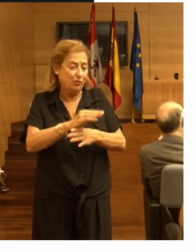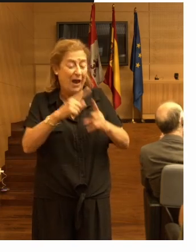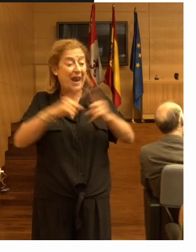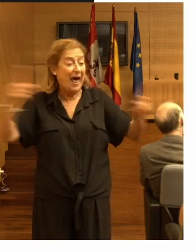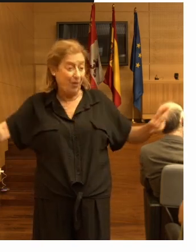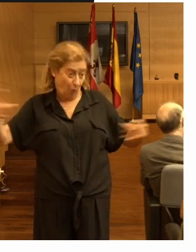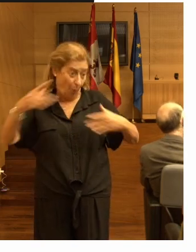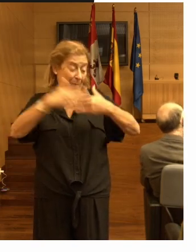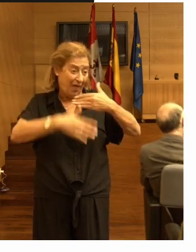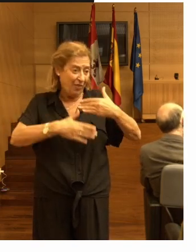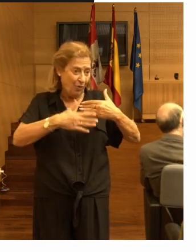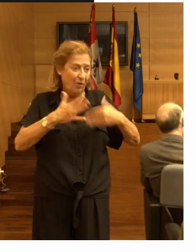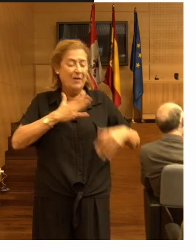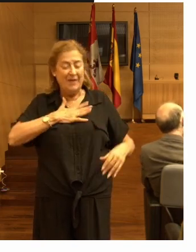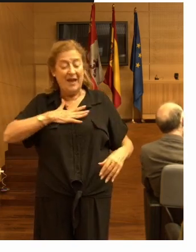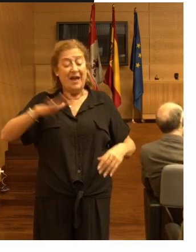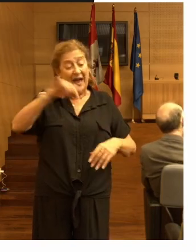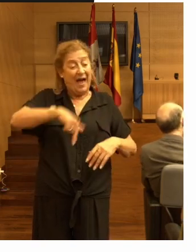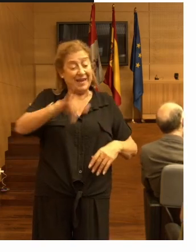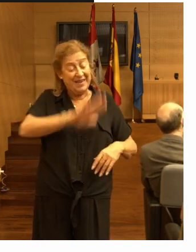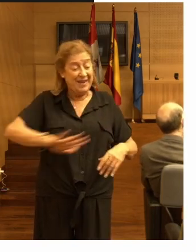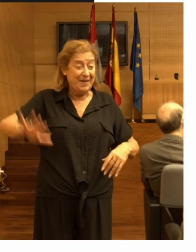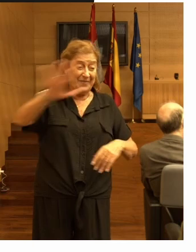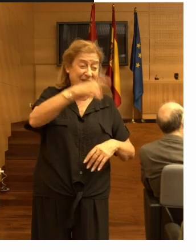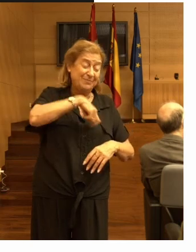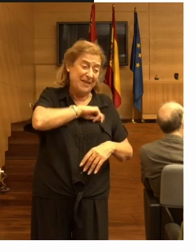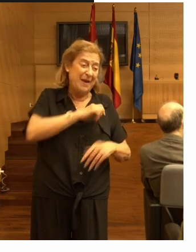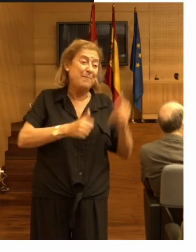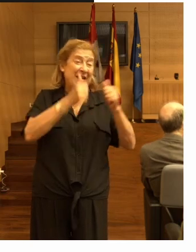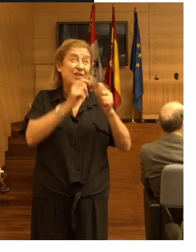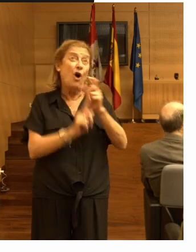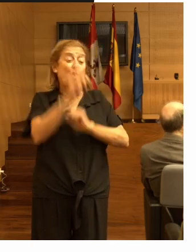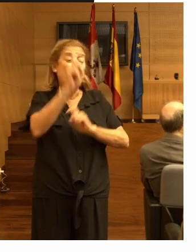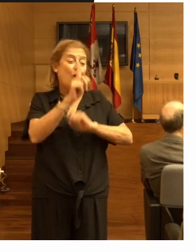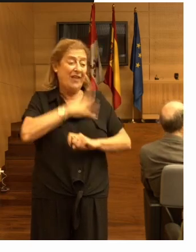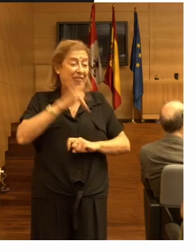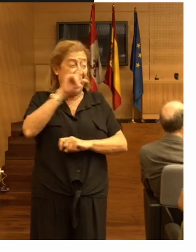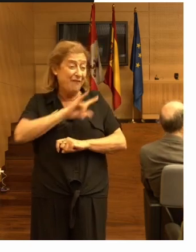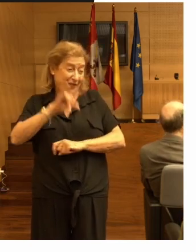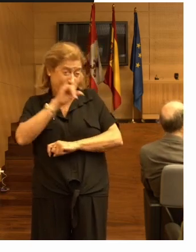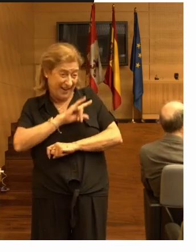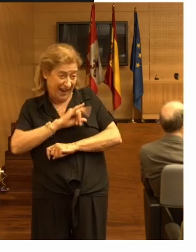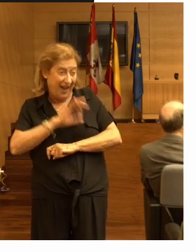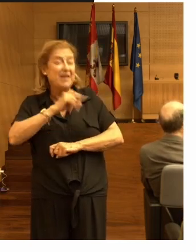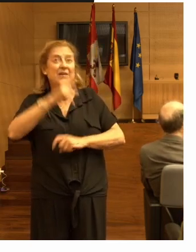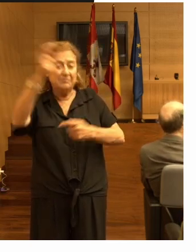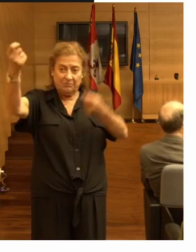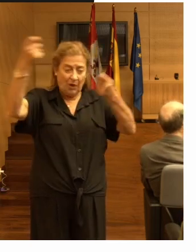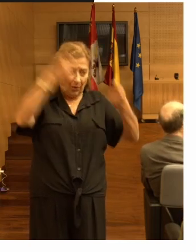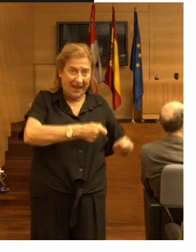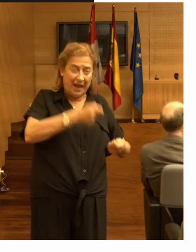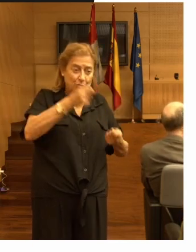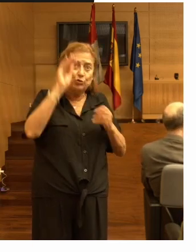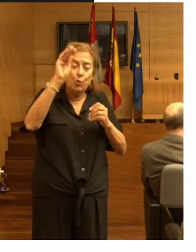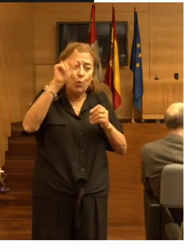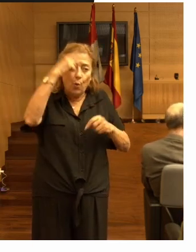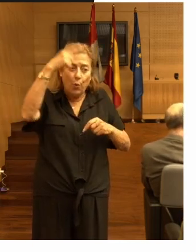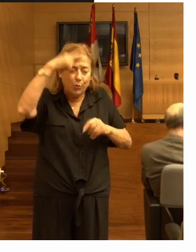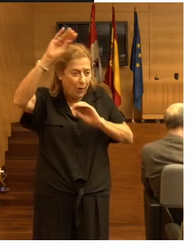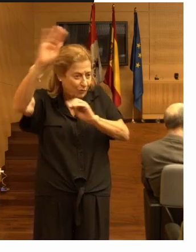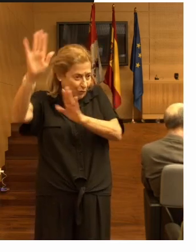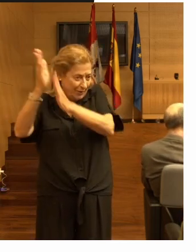en el Mediterráneo quizá tenéis más personas del norte de África y traen consigo su cultura en Estados Unidos